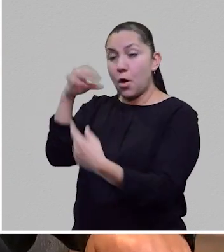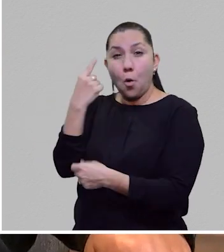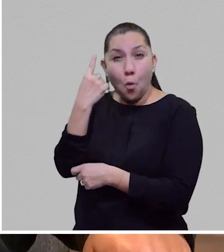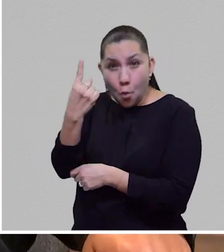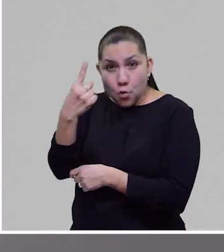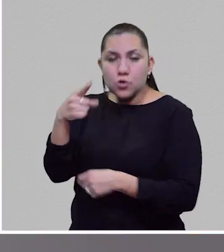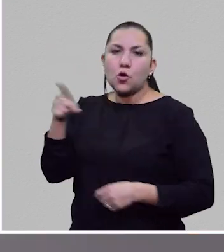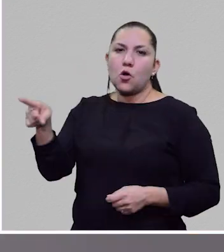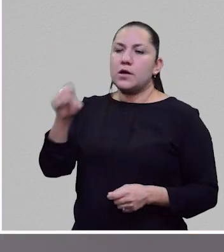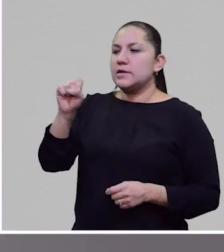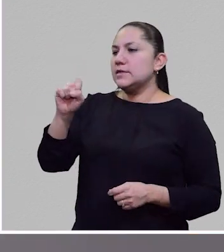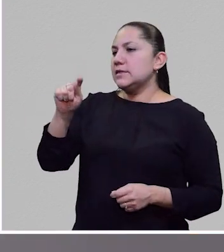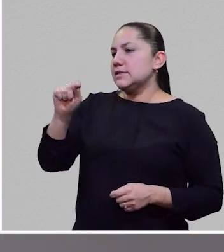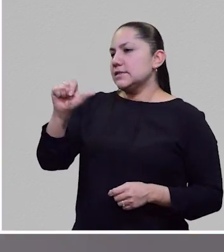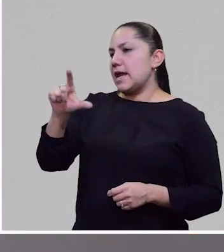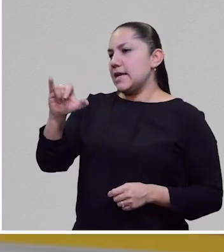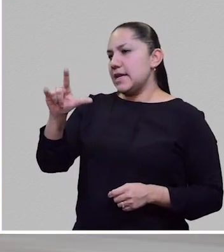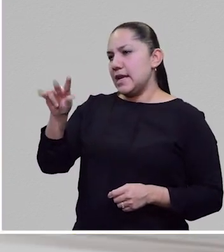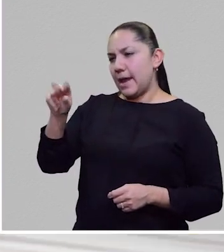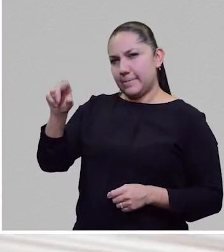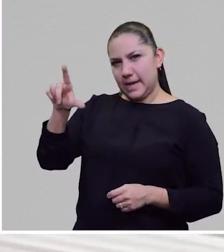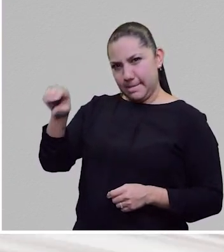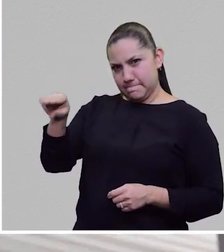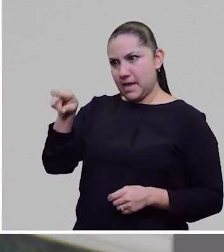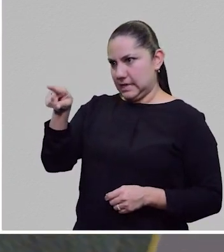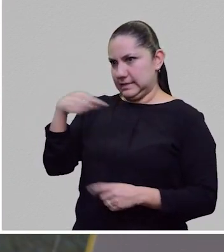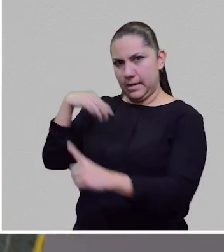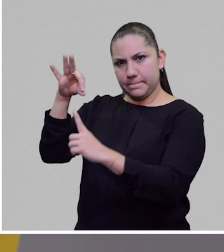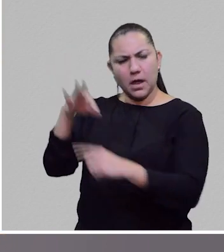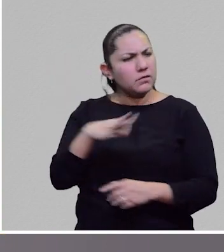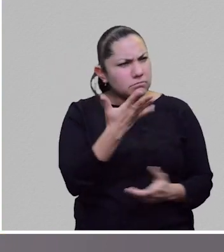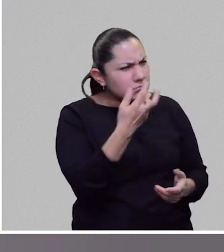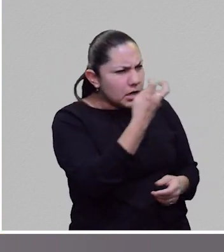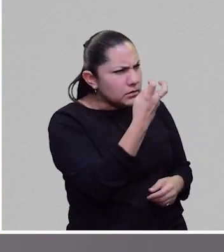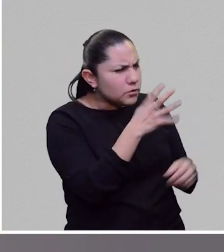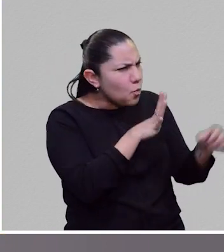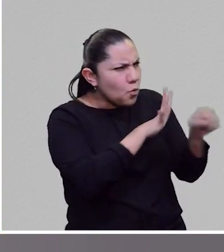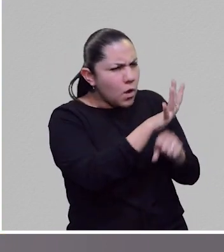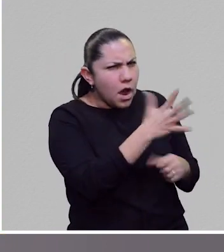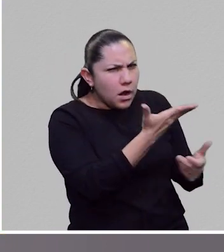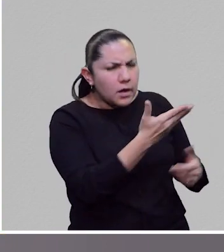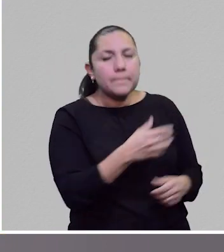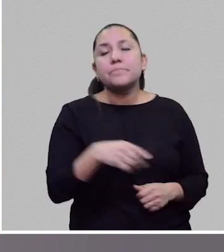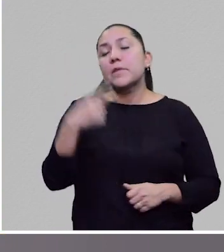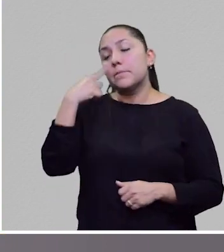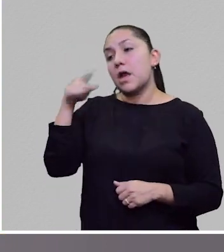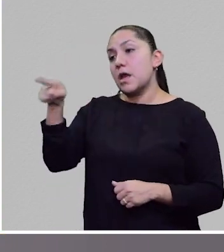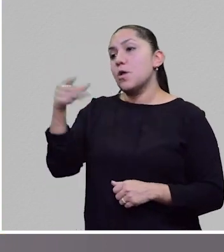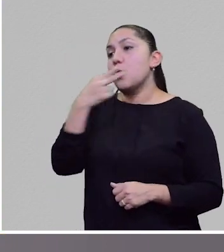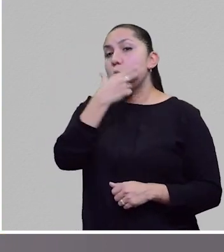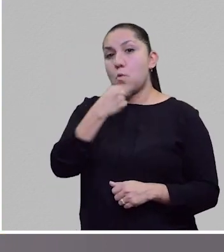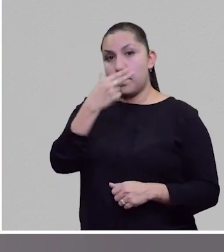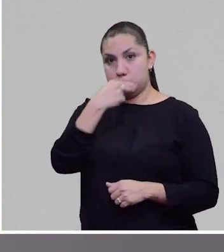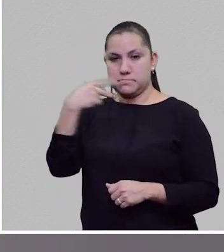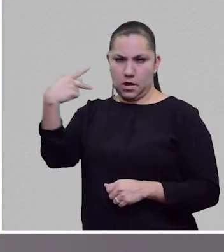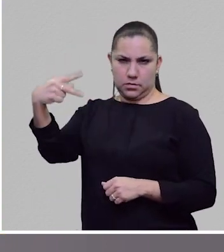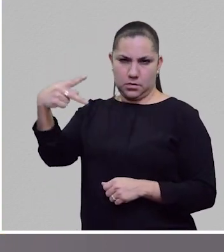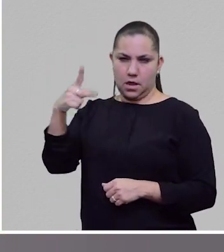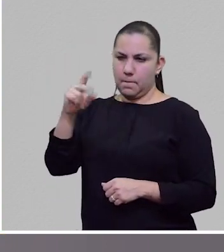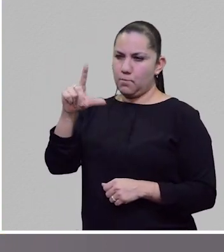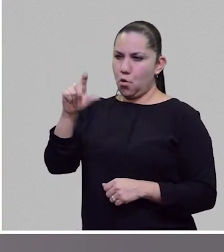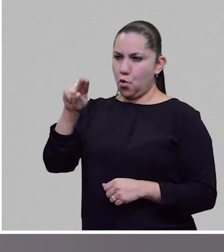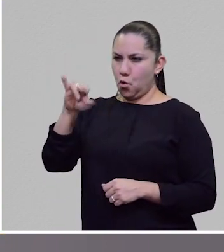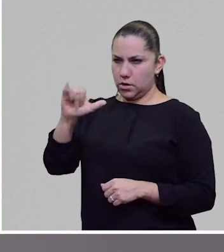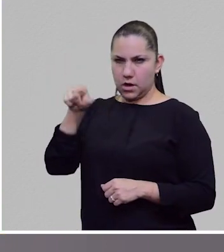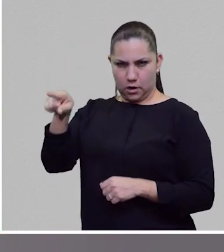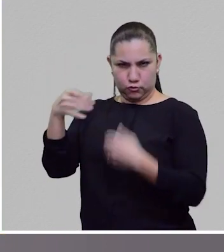Stanislav Lem. Es que hay algo... dice? No lo conozco, cuéntame. Stanislav Lem es autor polaco, se le conoce fuera de